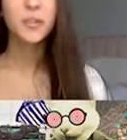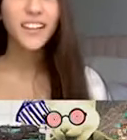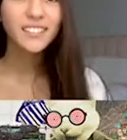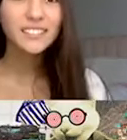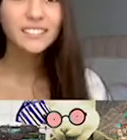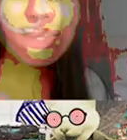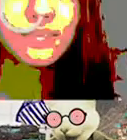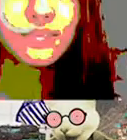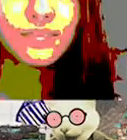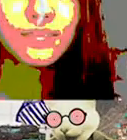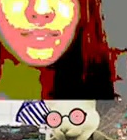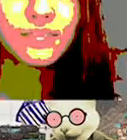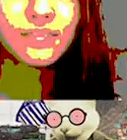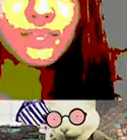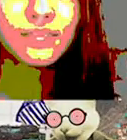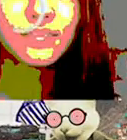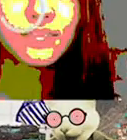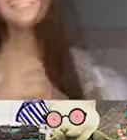¿Cómo era?